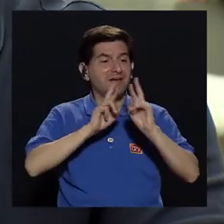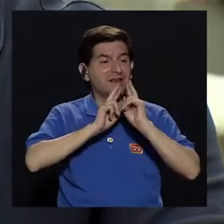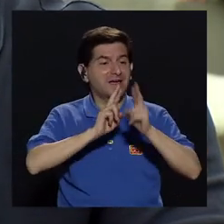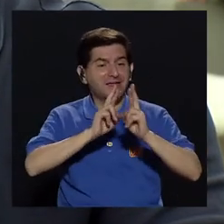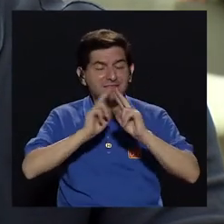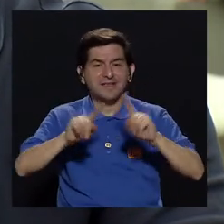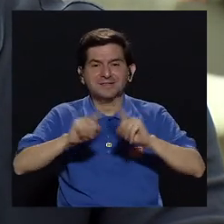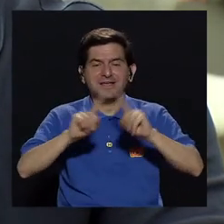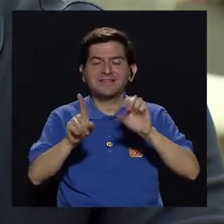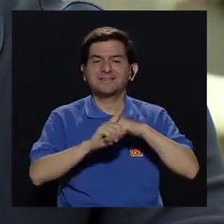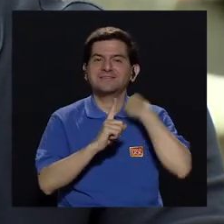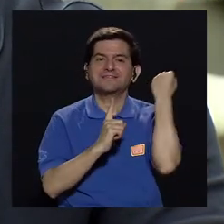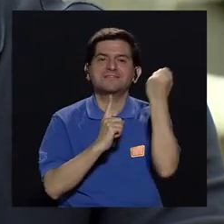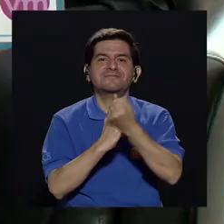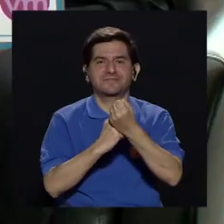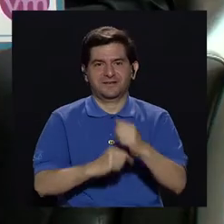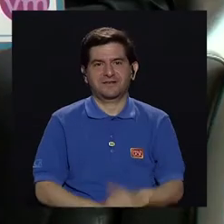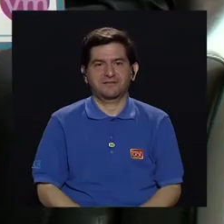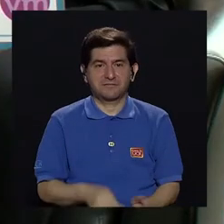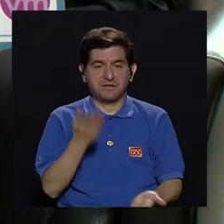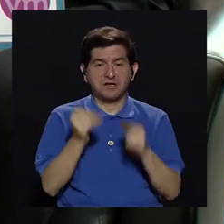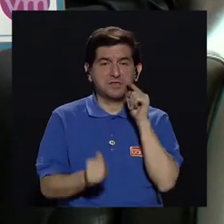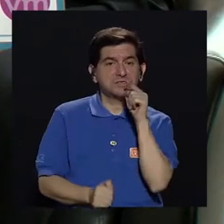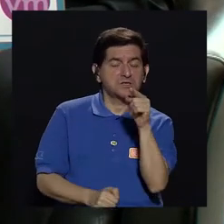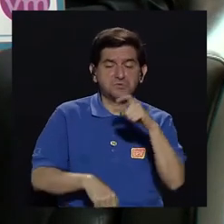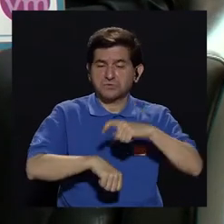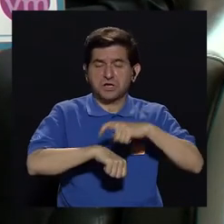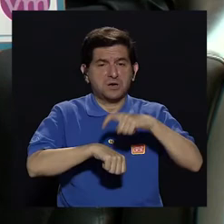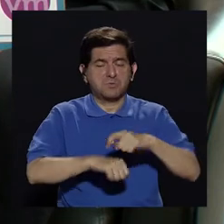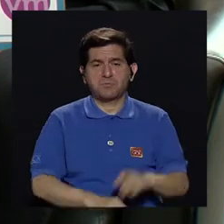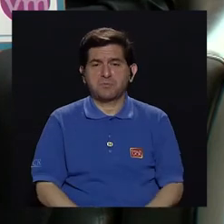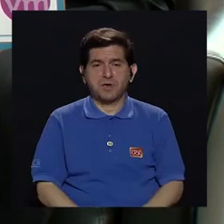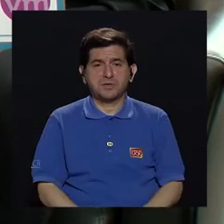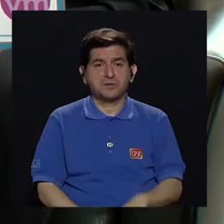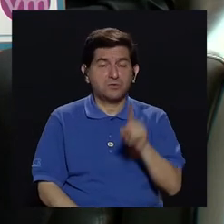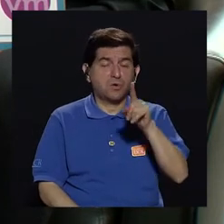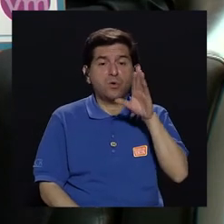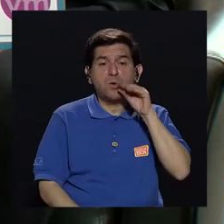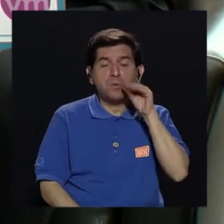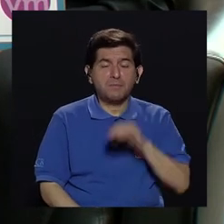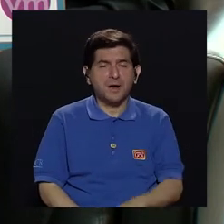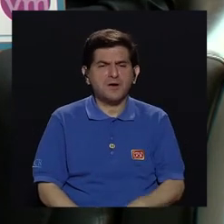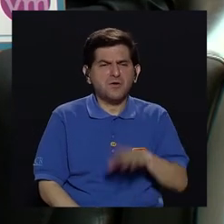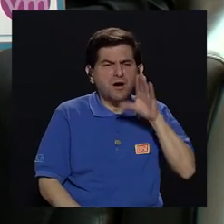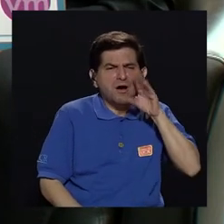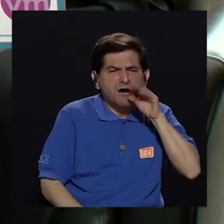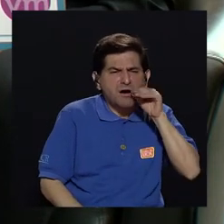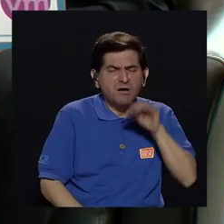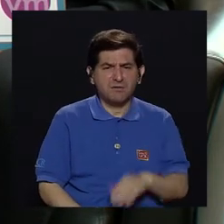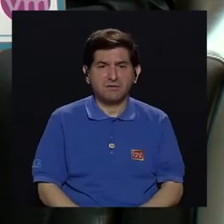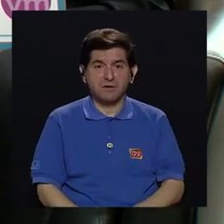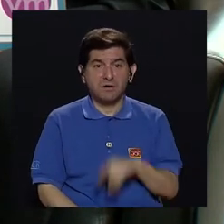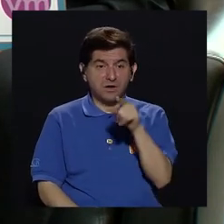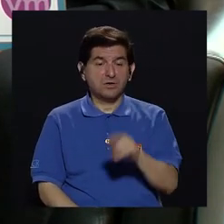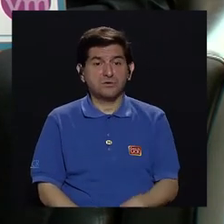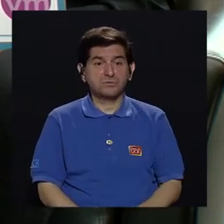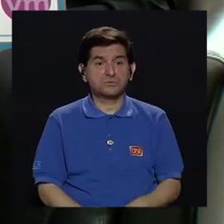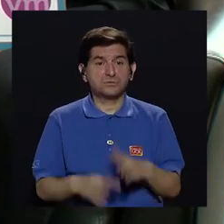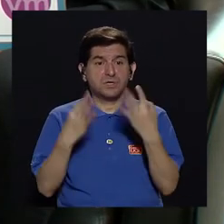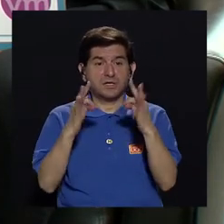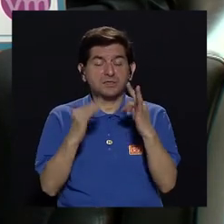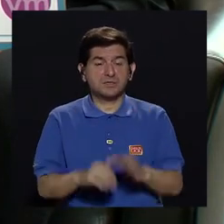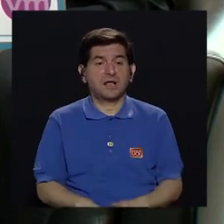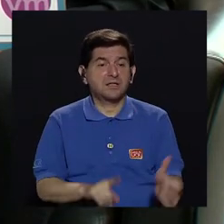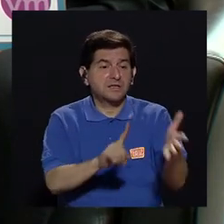respuestas ante diferentes situaciones. Puede ser que usted, en este momento, no se entre un perro y nos ladre y usted se intente